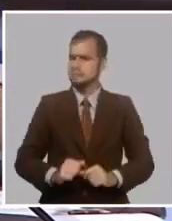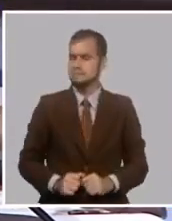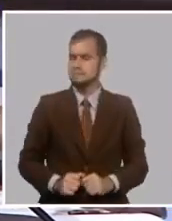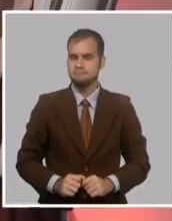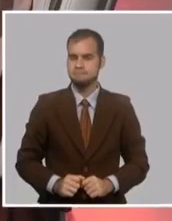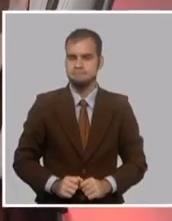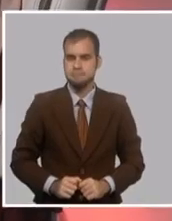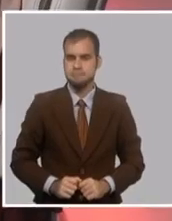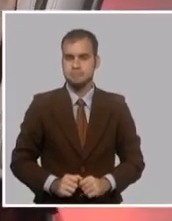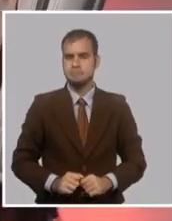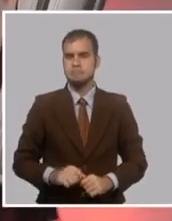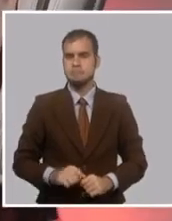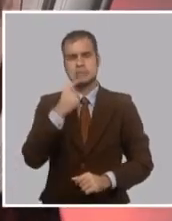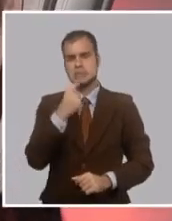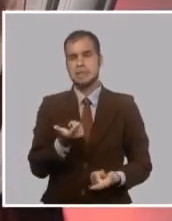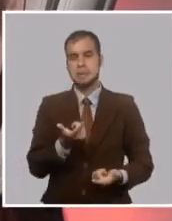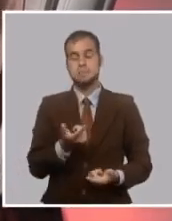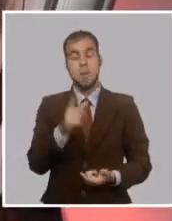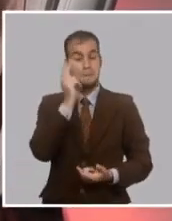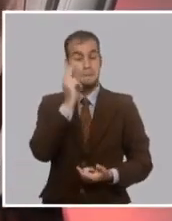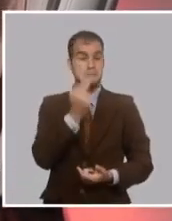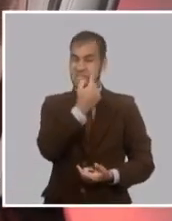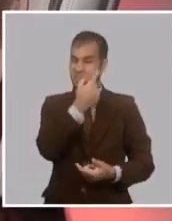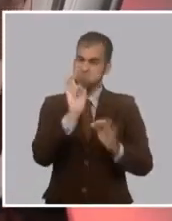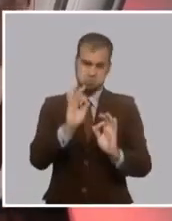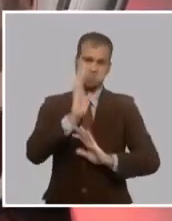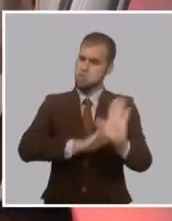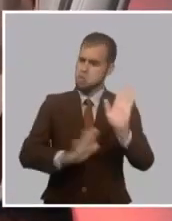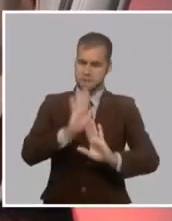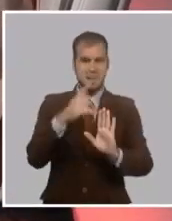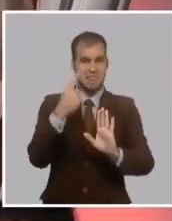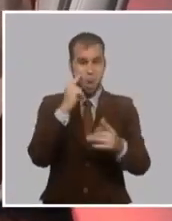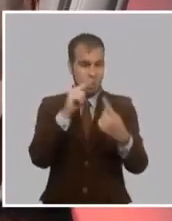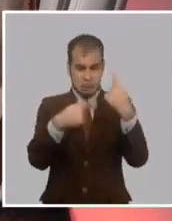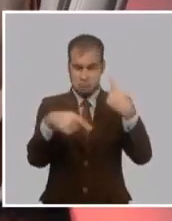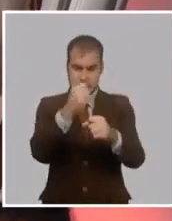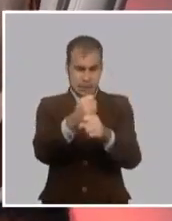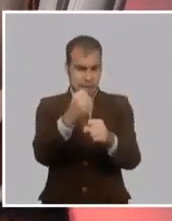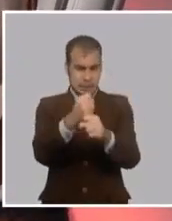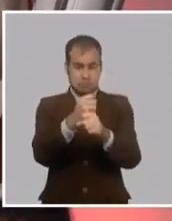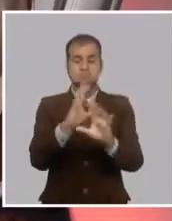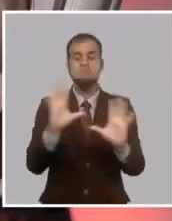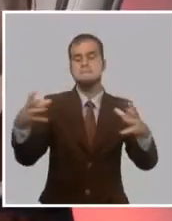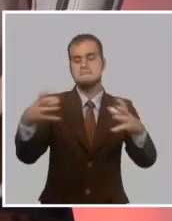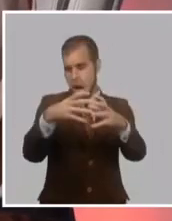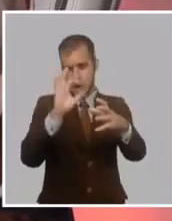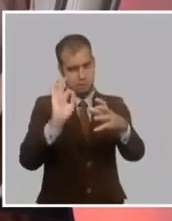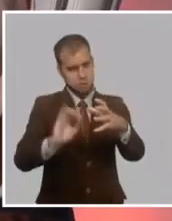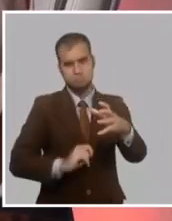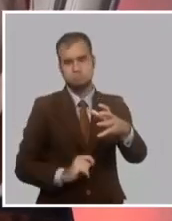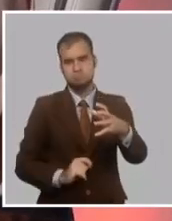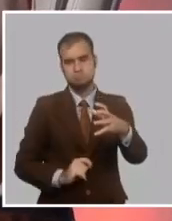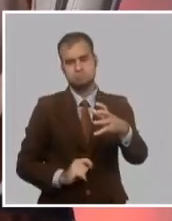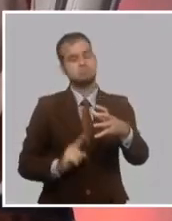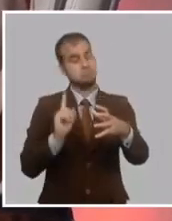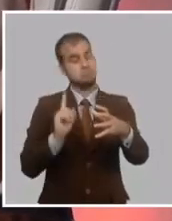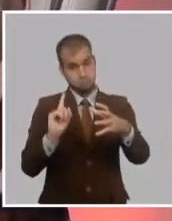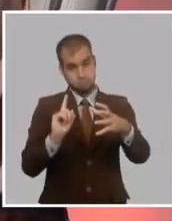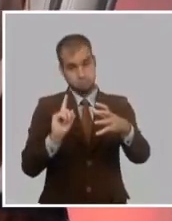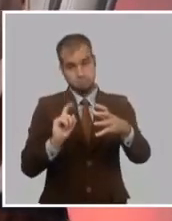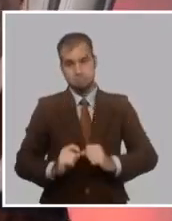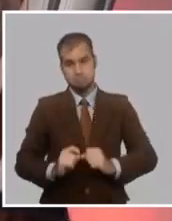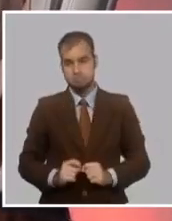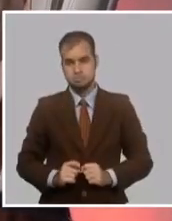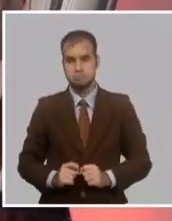gran defensor de la unidad, pero siempre me gusta añadir ni amorfa ni acrítica. Es un sentido